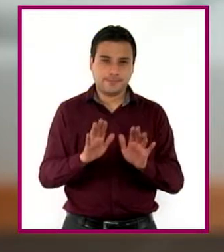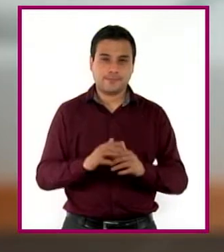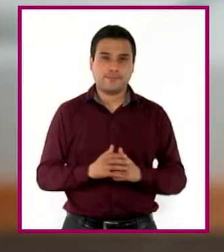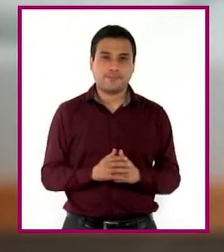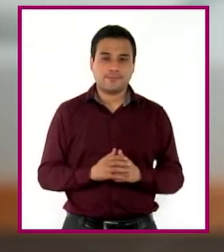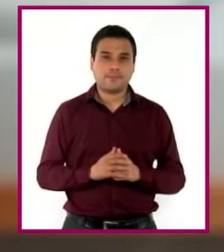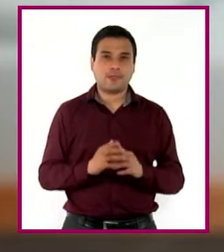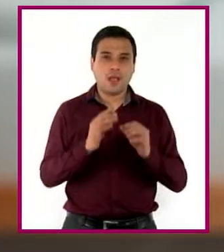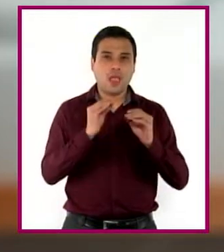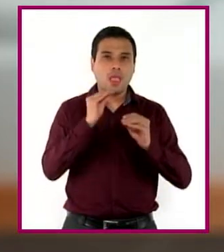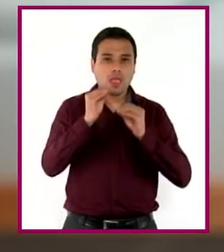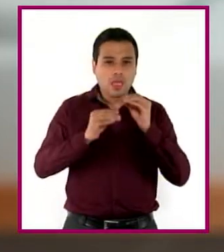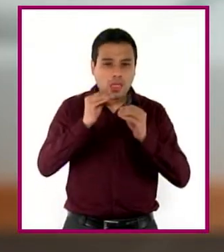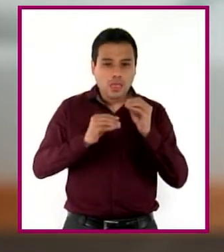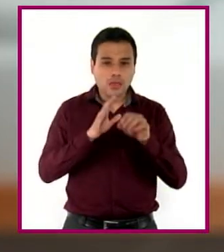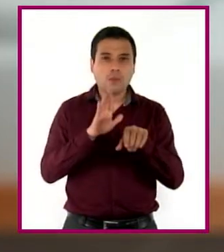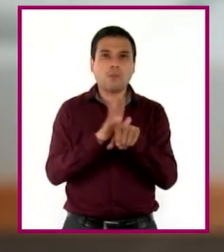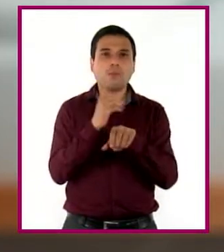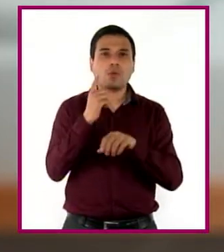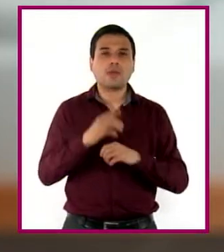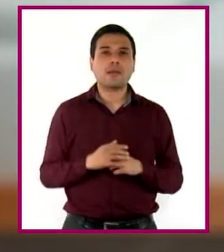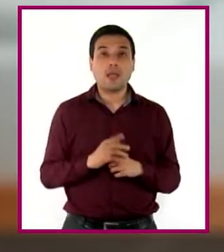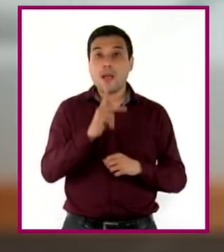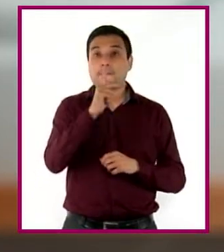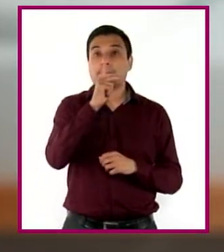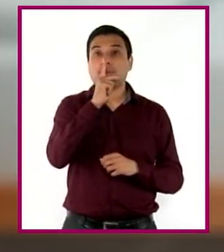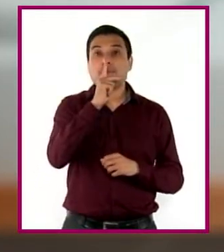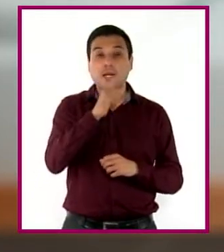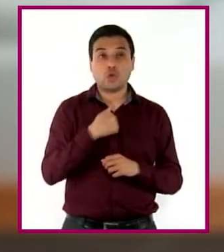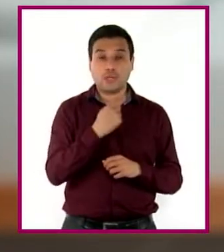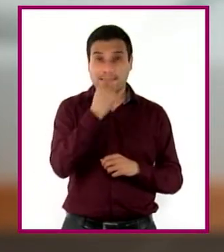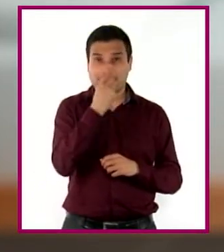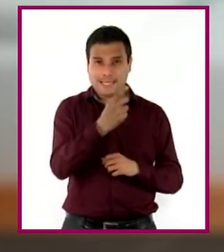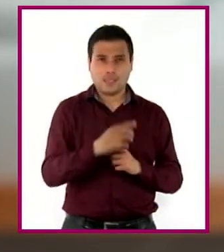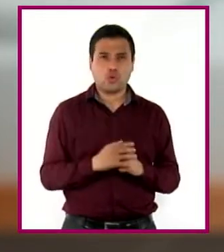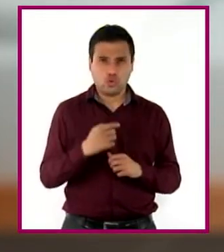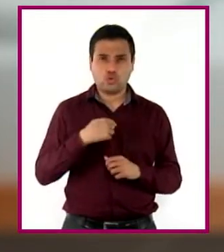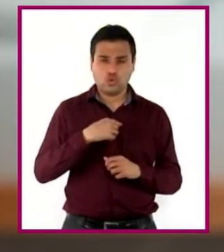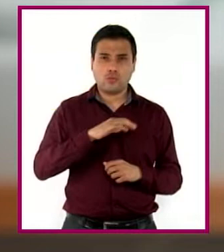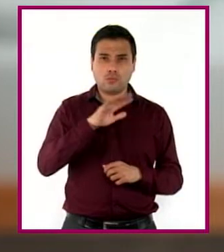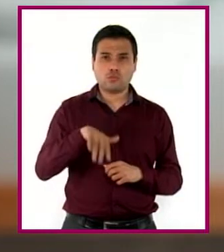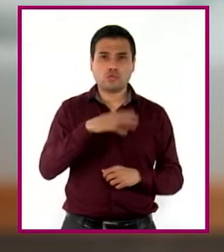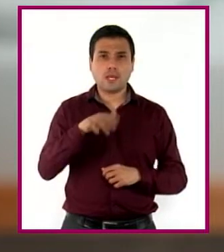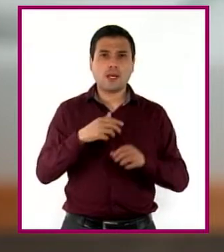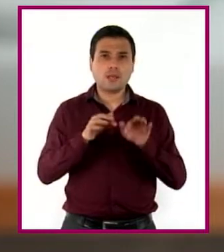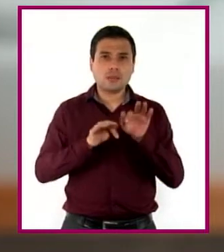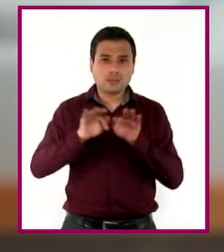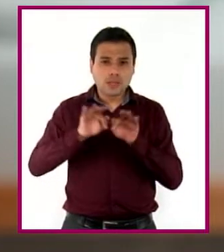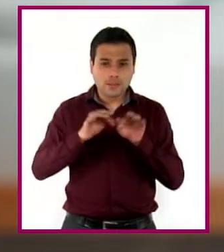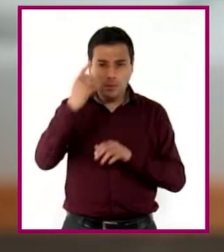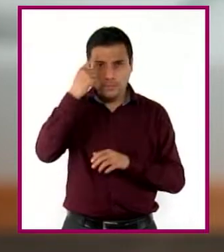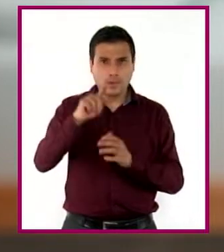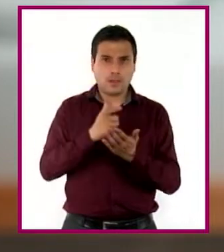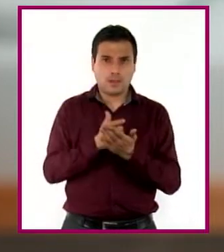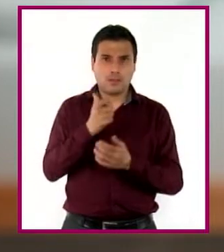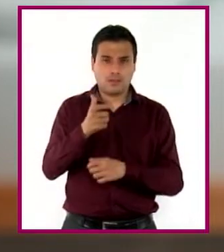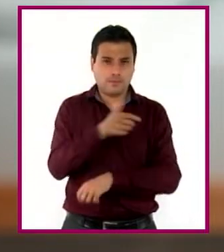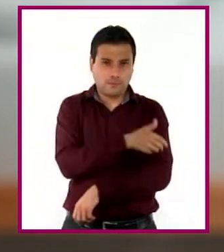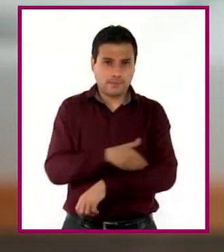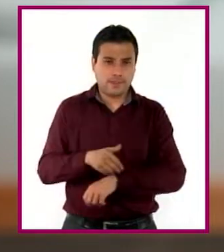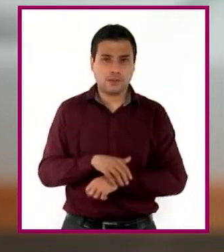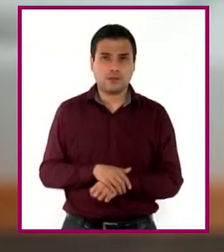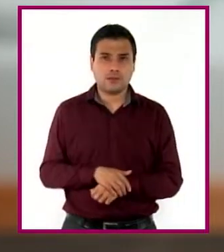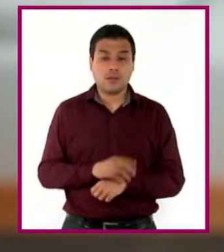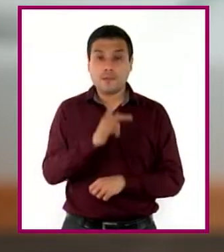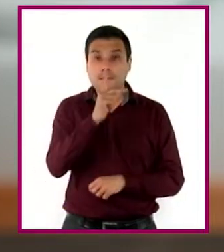La discusión de hoy fue porque le dije que aunque no me dejara trabajar en el taller, voy a buscarme un empleo para ayudar con la economía de la casa. Con lo